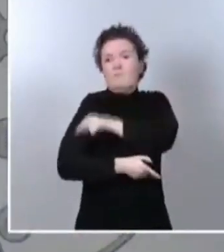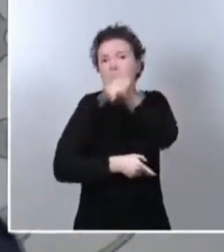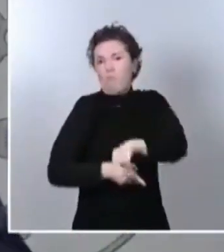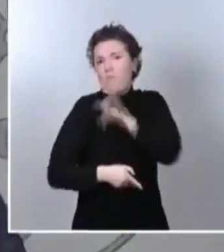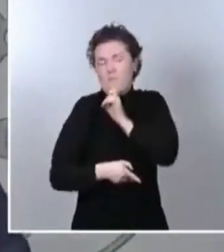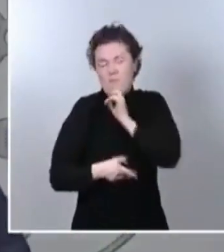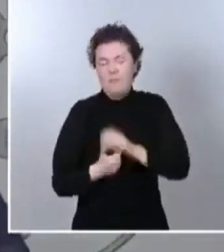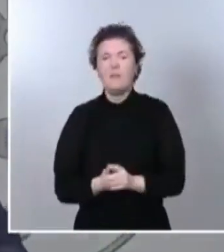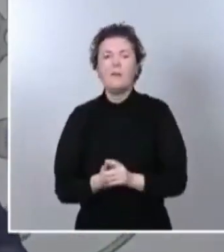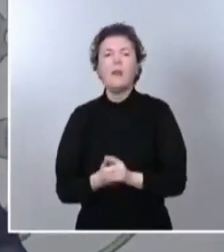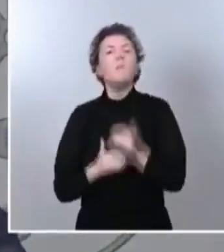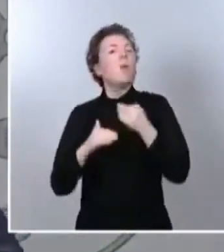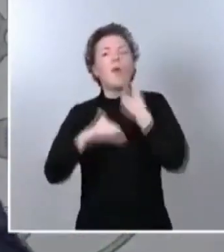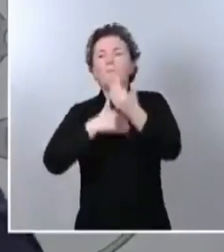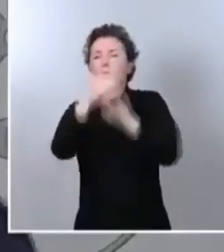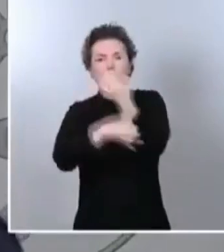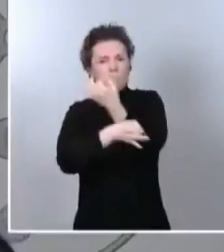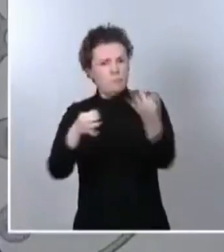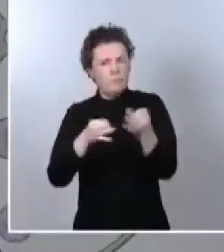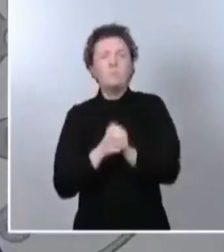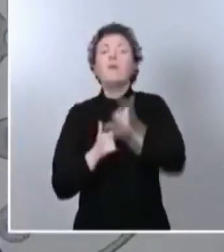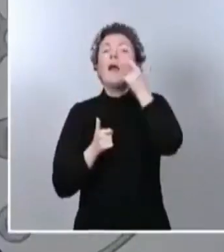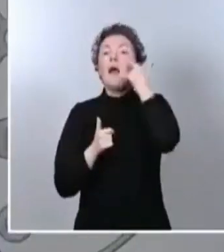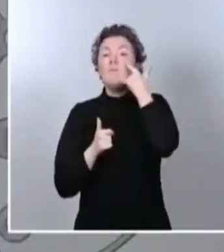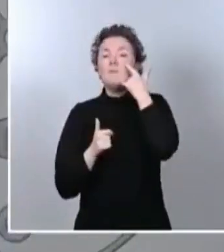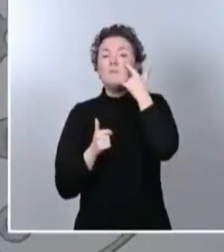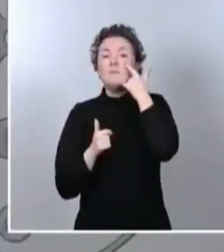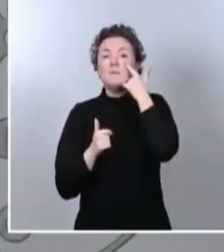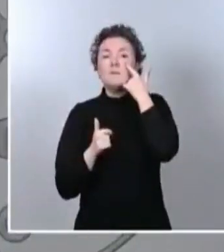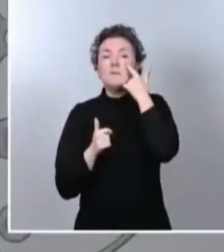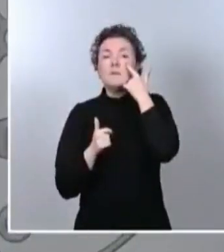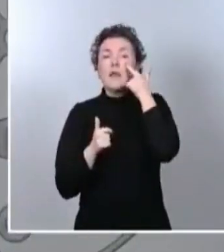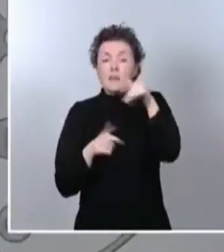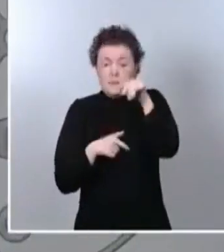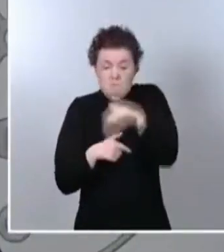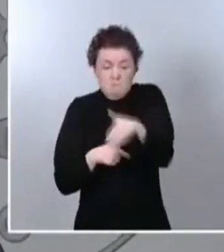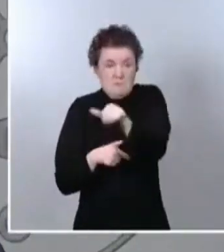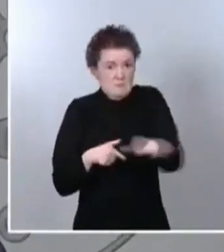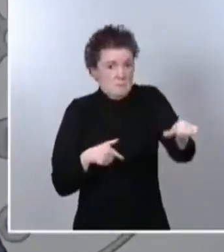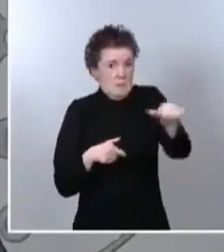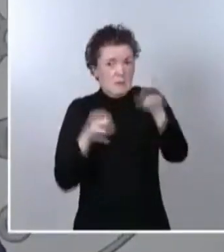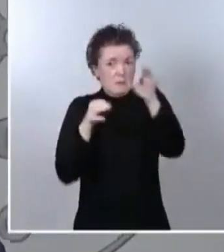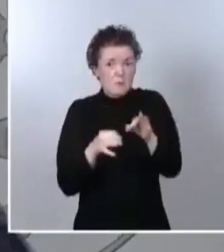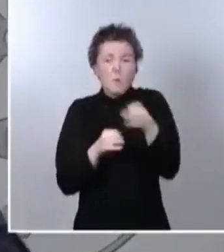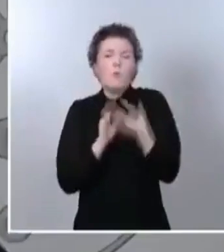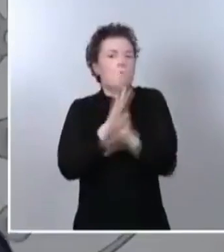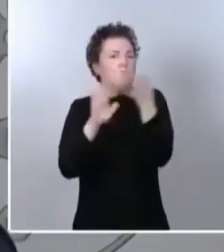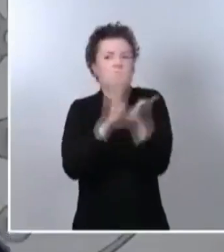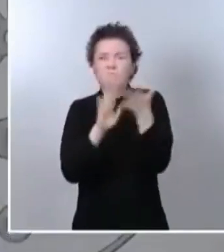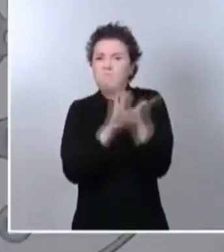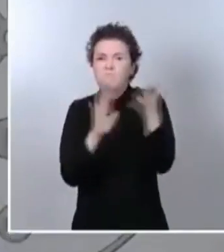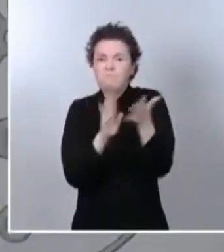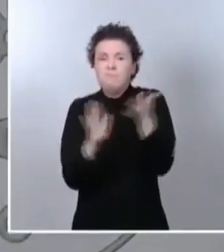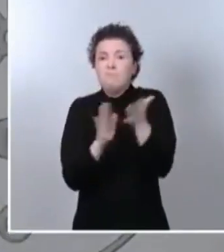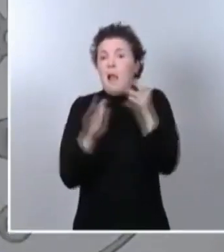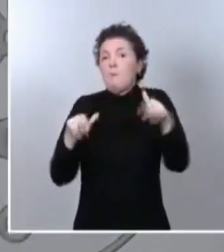Está evolucionando correctamente y vamos a ver, yo espero que esta misma semana vamos a coger ya una velocidad si me lo permite la expresión, a